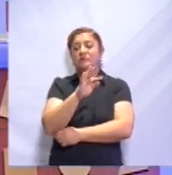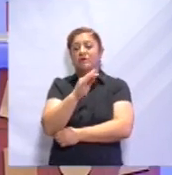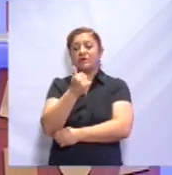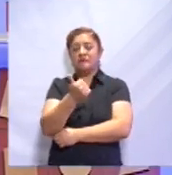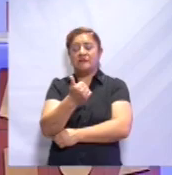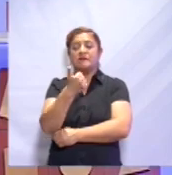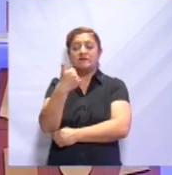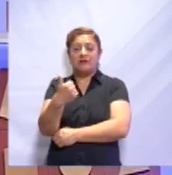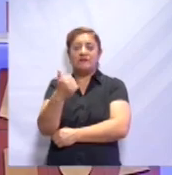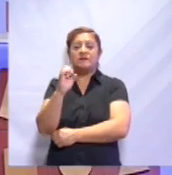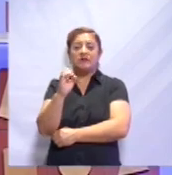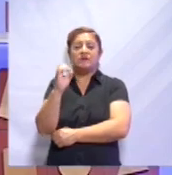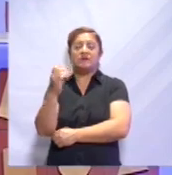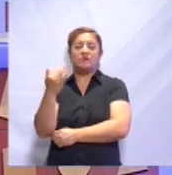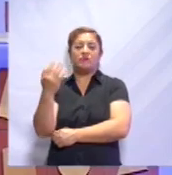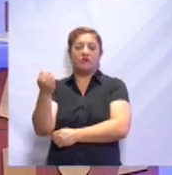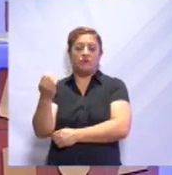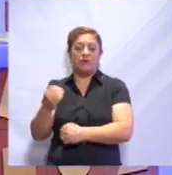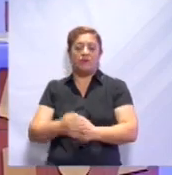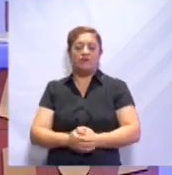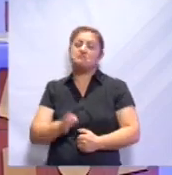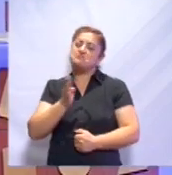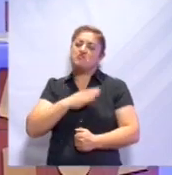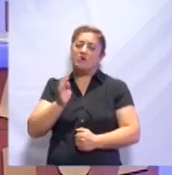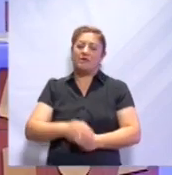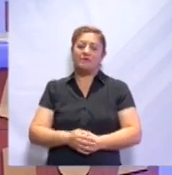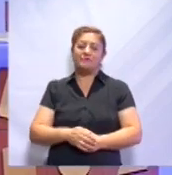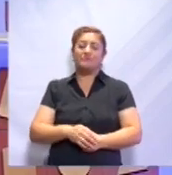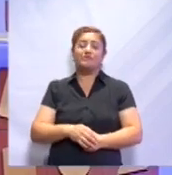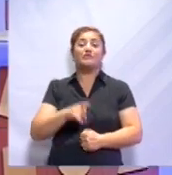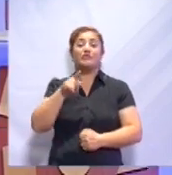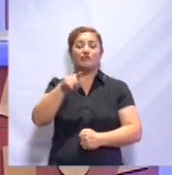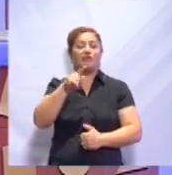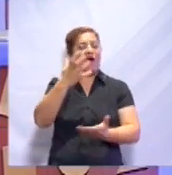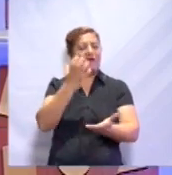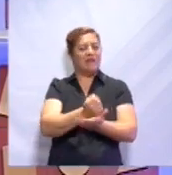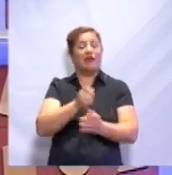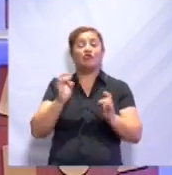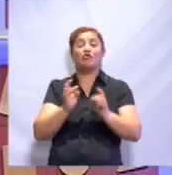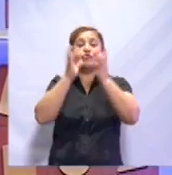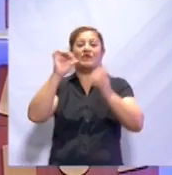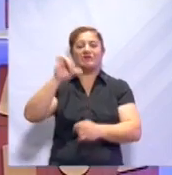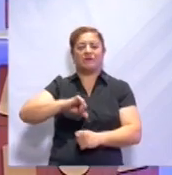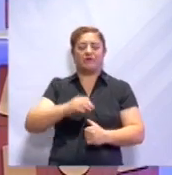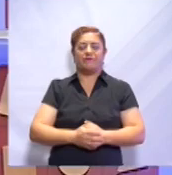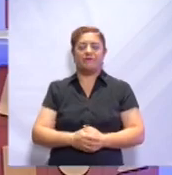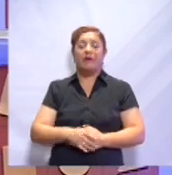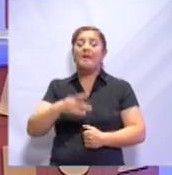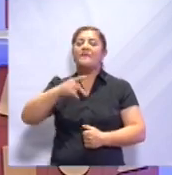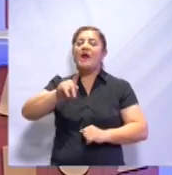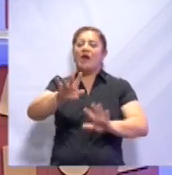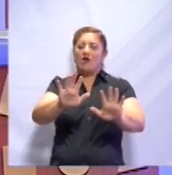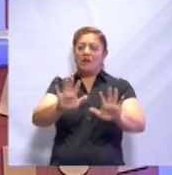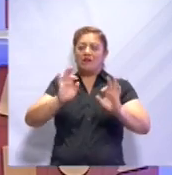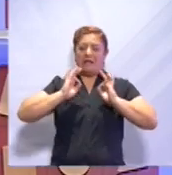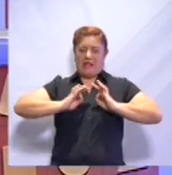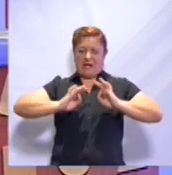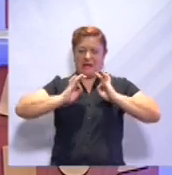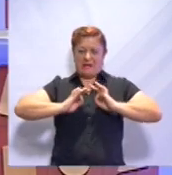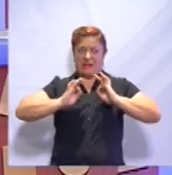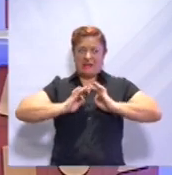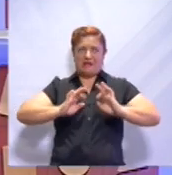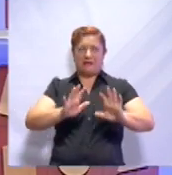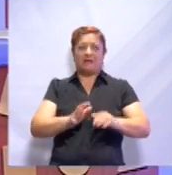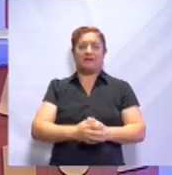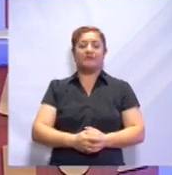-60059 y, bueno, te llevarás la sorpresa del día de hoy. Pero, relájate, acomódate en tu lugar